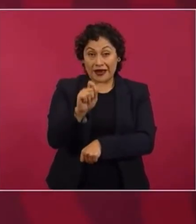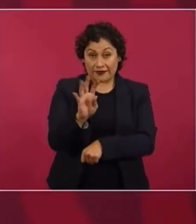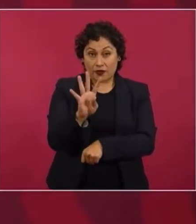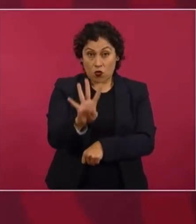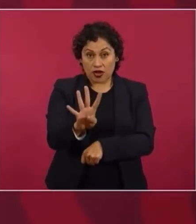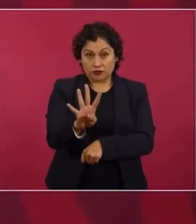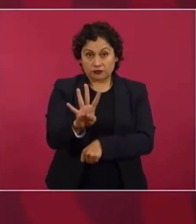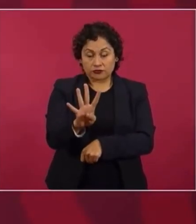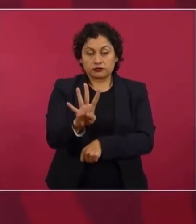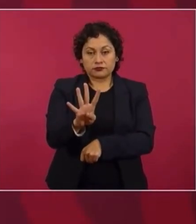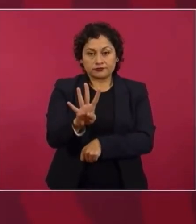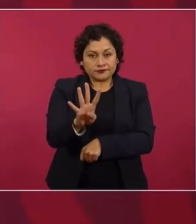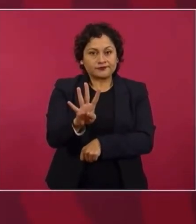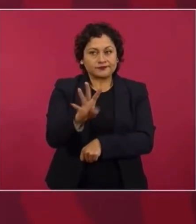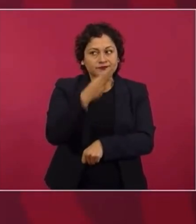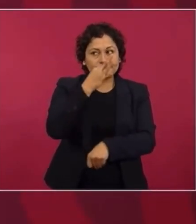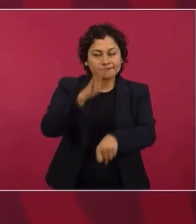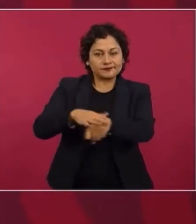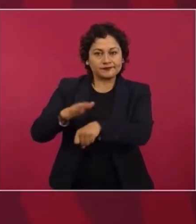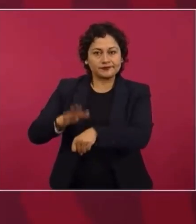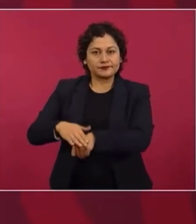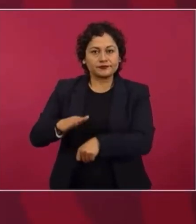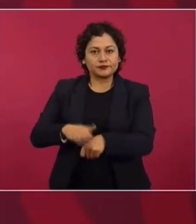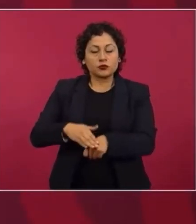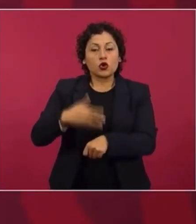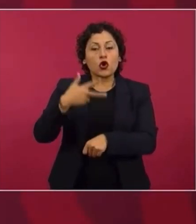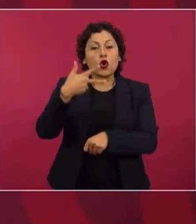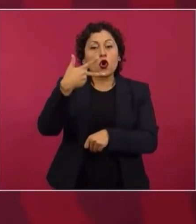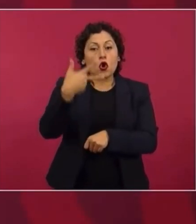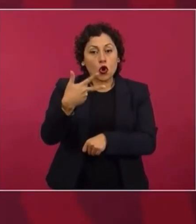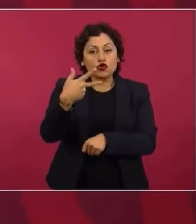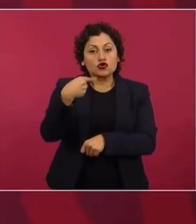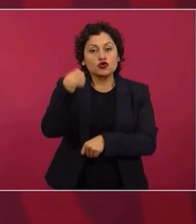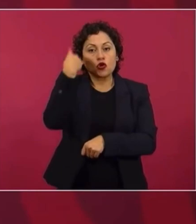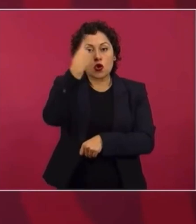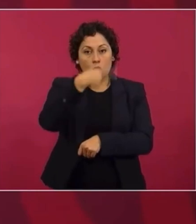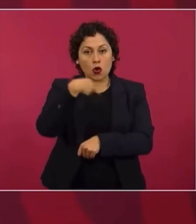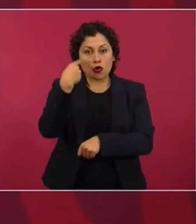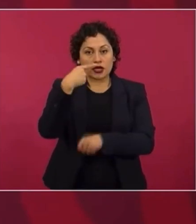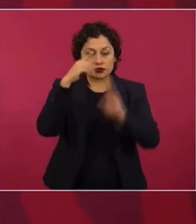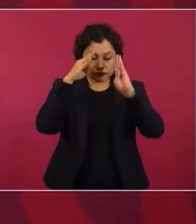a pensar,